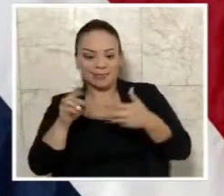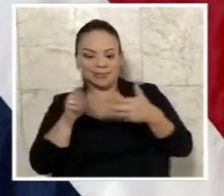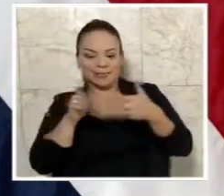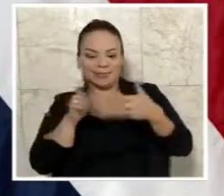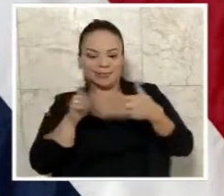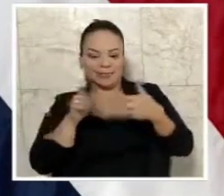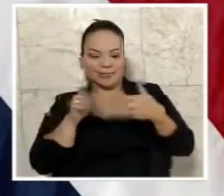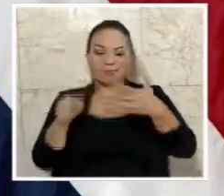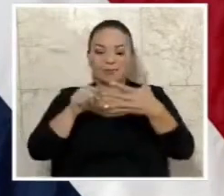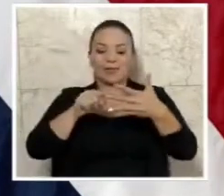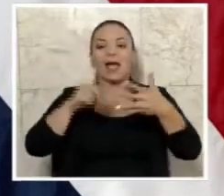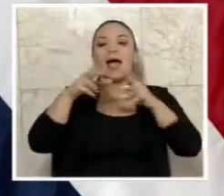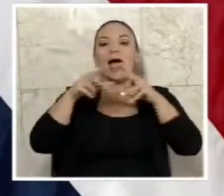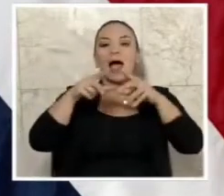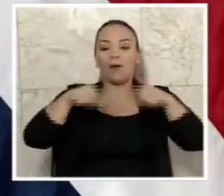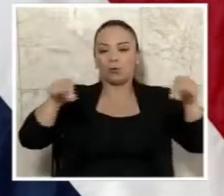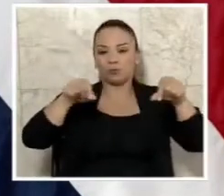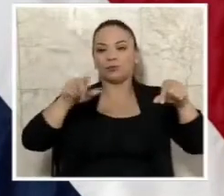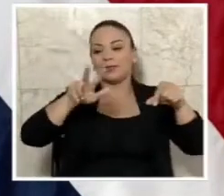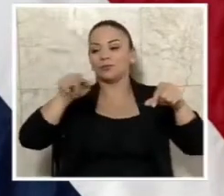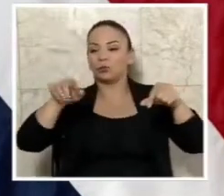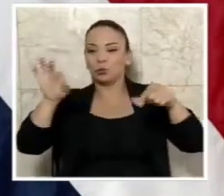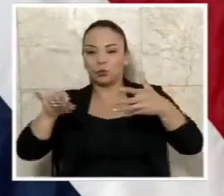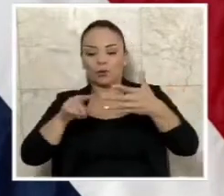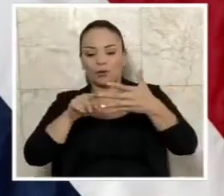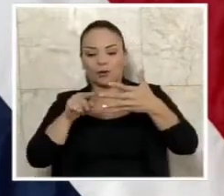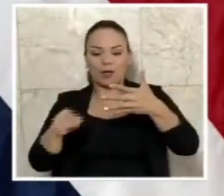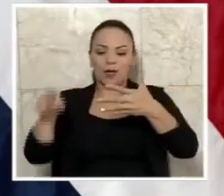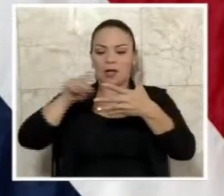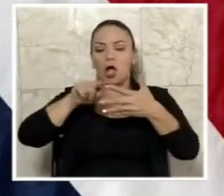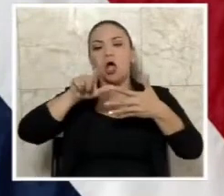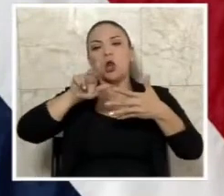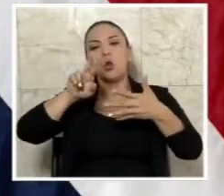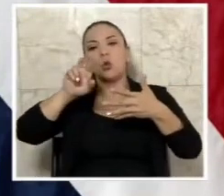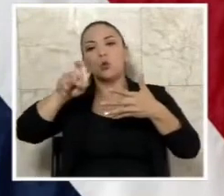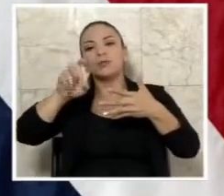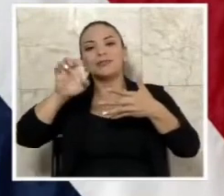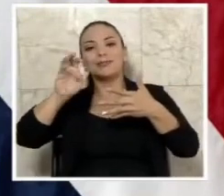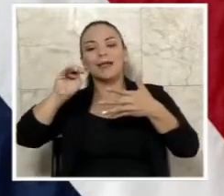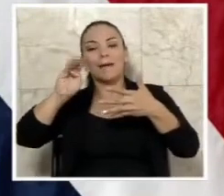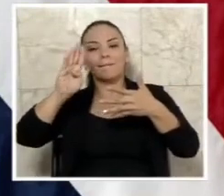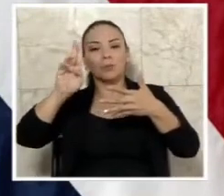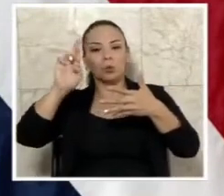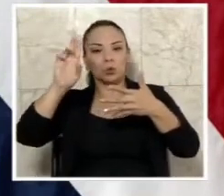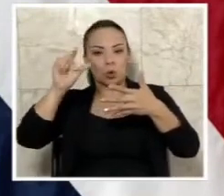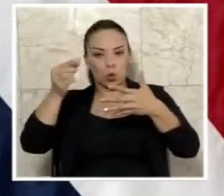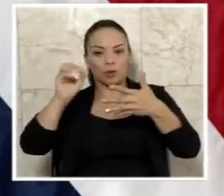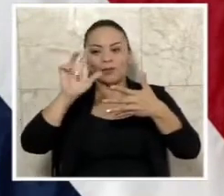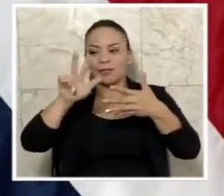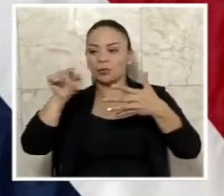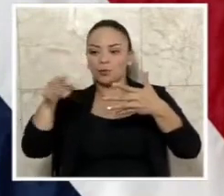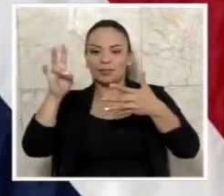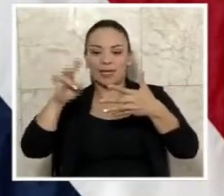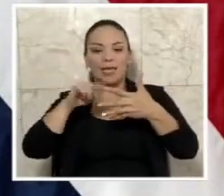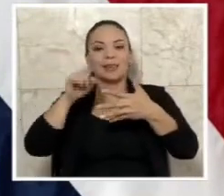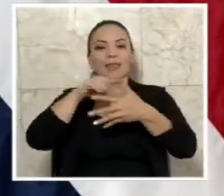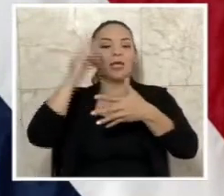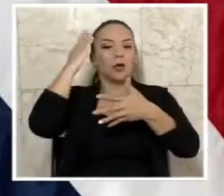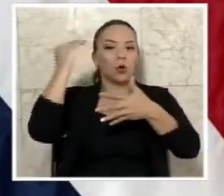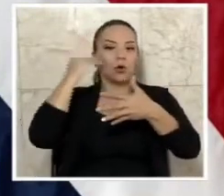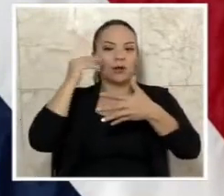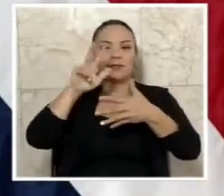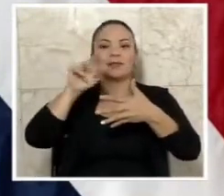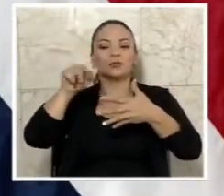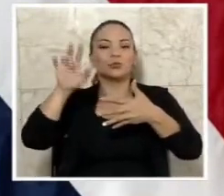Japón, 3.9%. Sigue Luxemburgo, 3.7%. Corea, 3.7%.